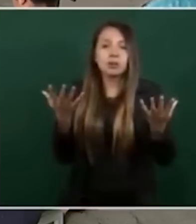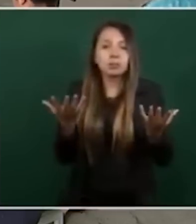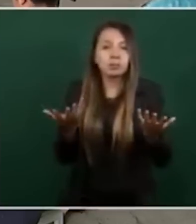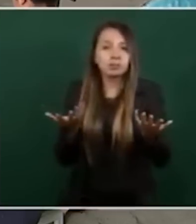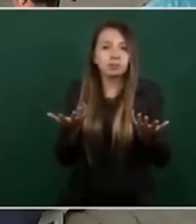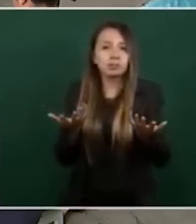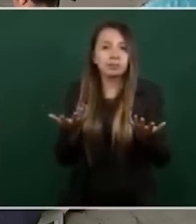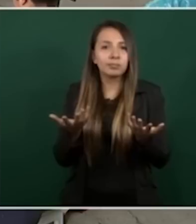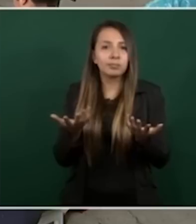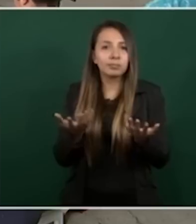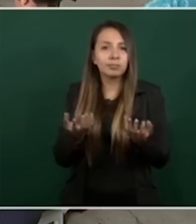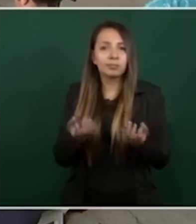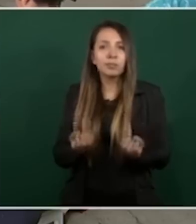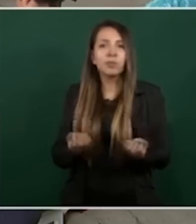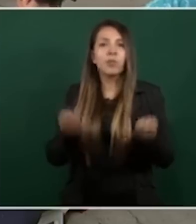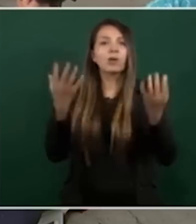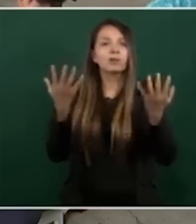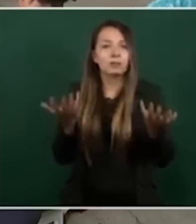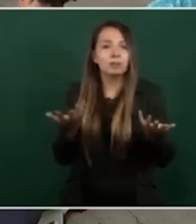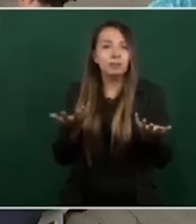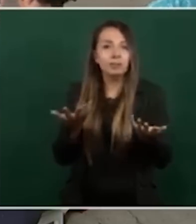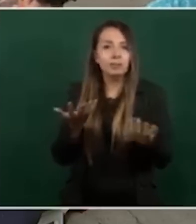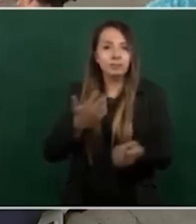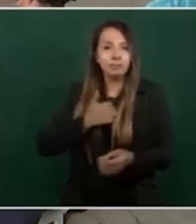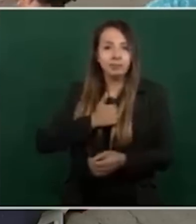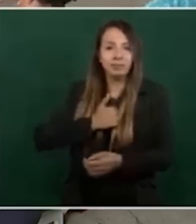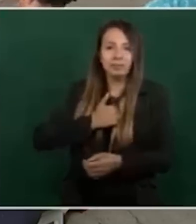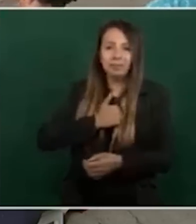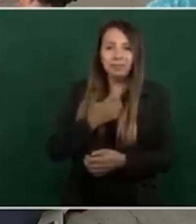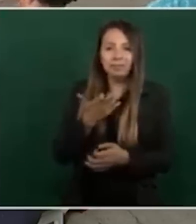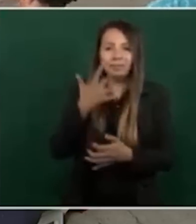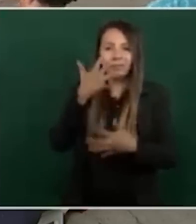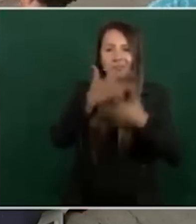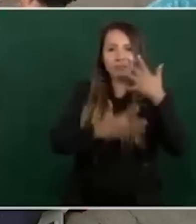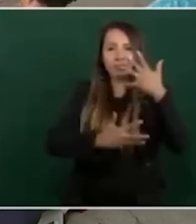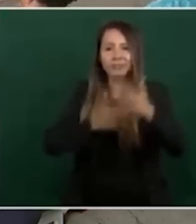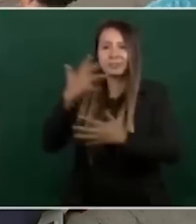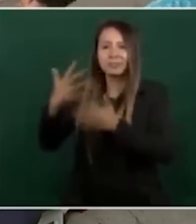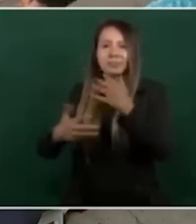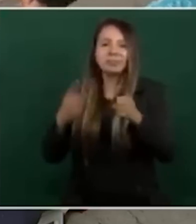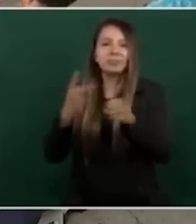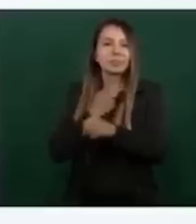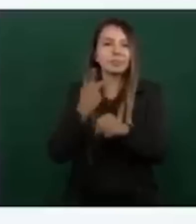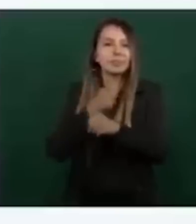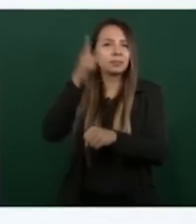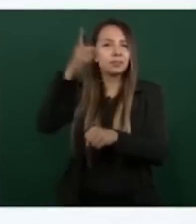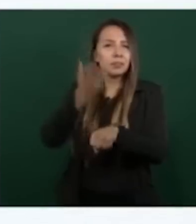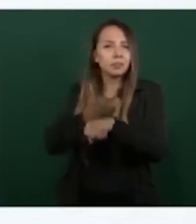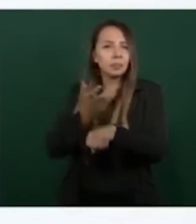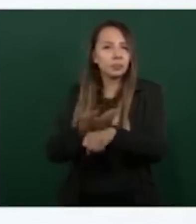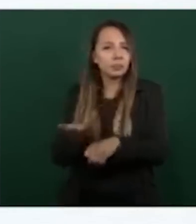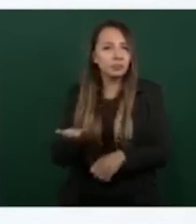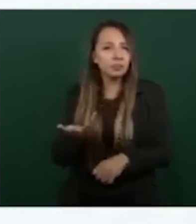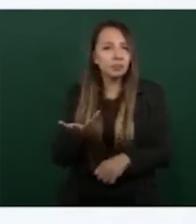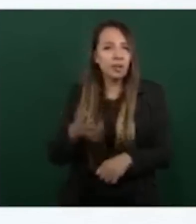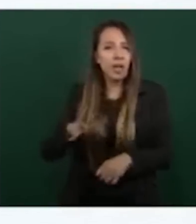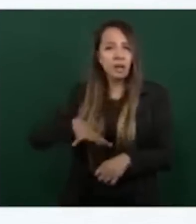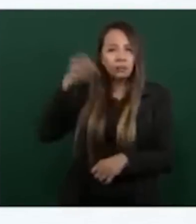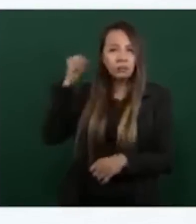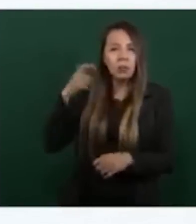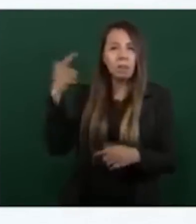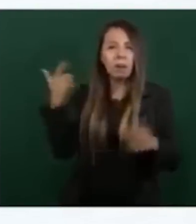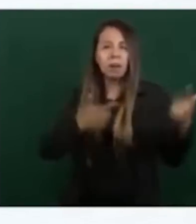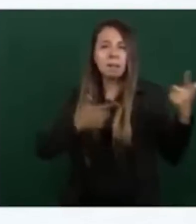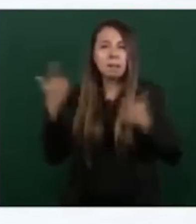¿Cuántos lamentables actos de violencia se presentan en Estados Unidos, agresiones, tiroteos?